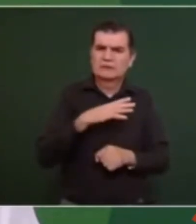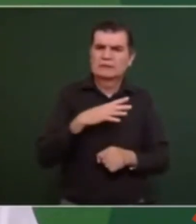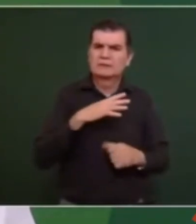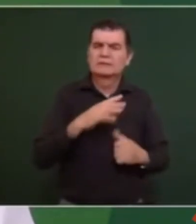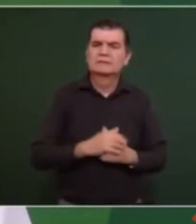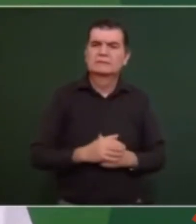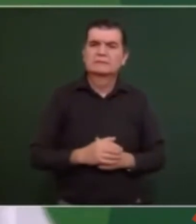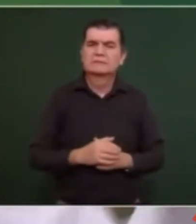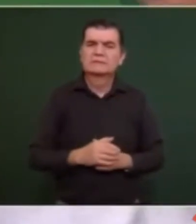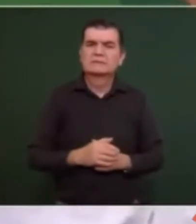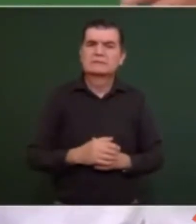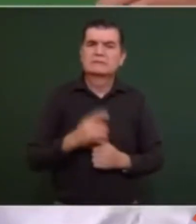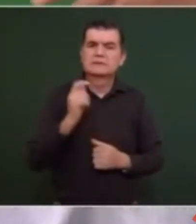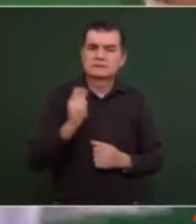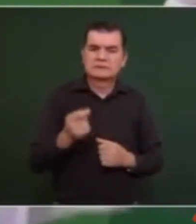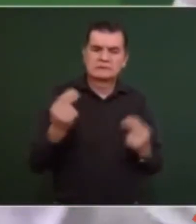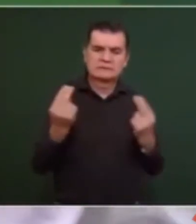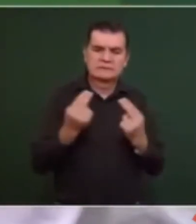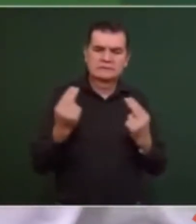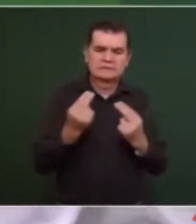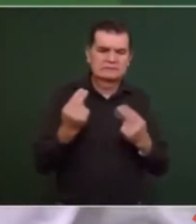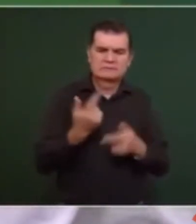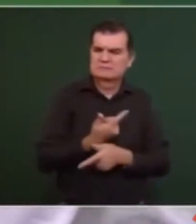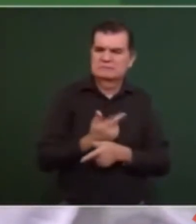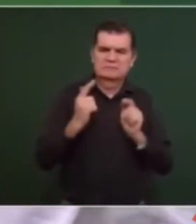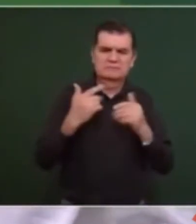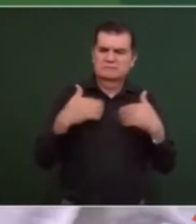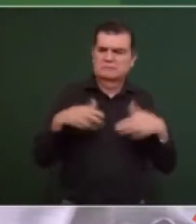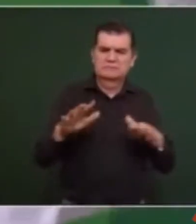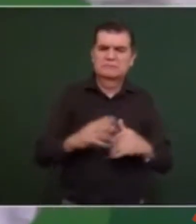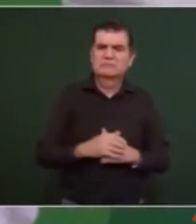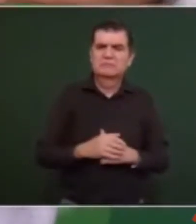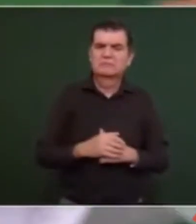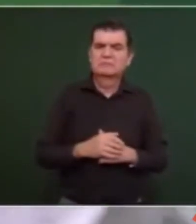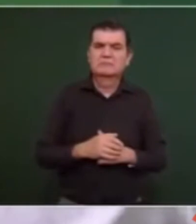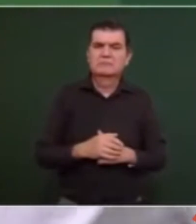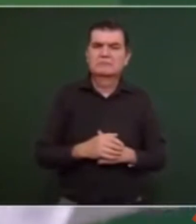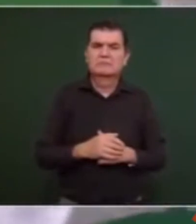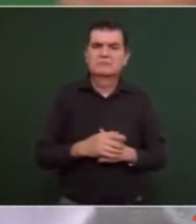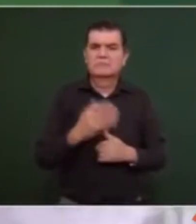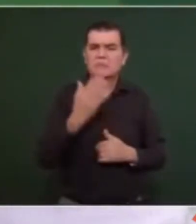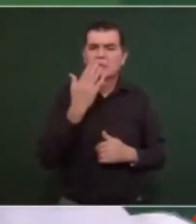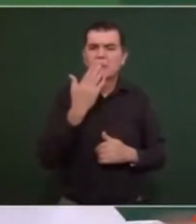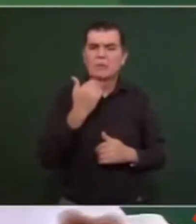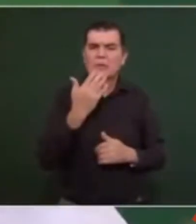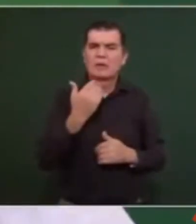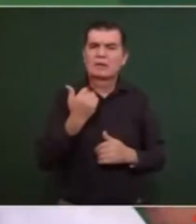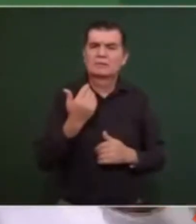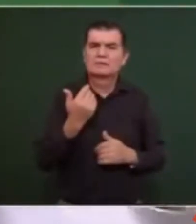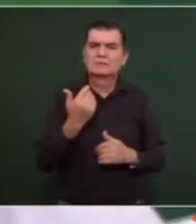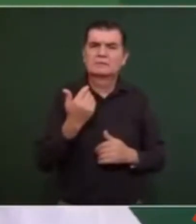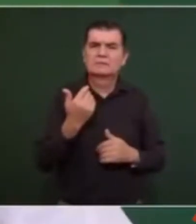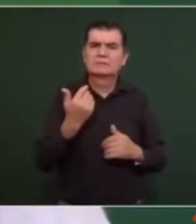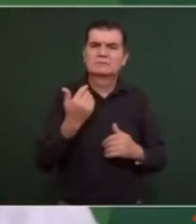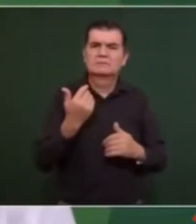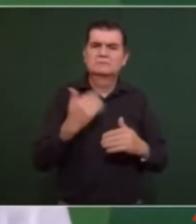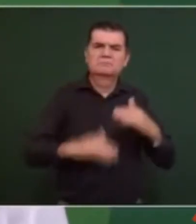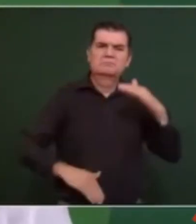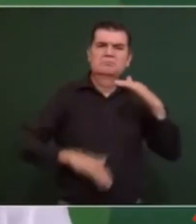lo que se necesite no hay techo